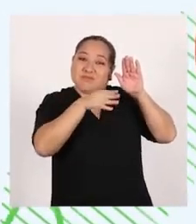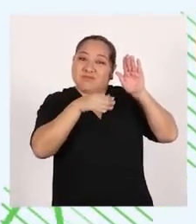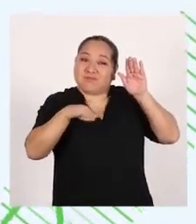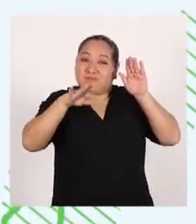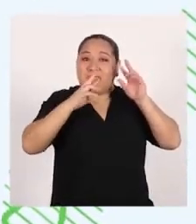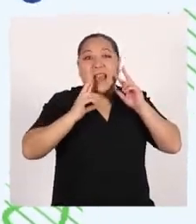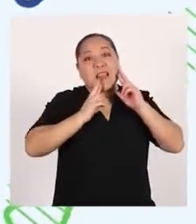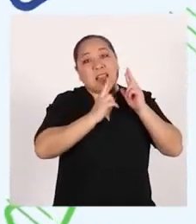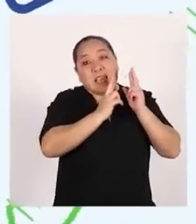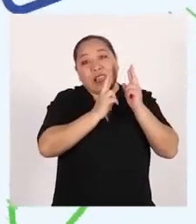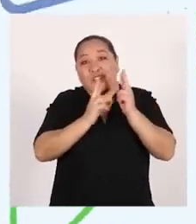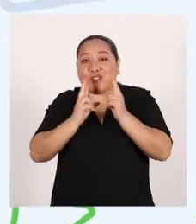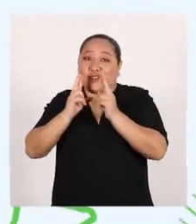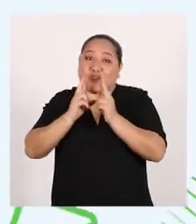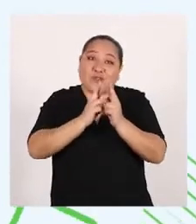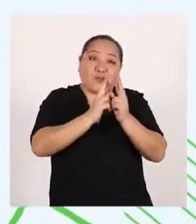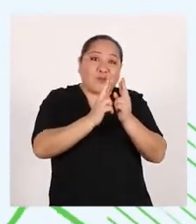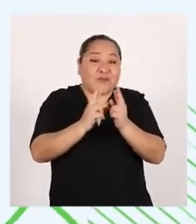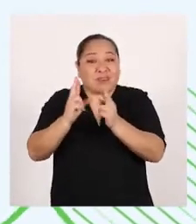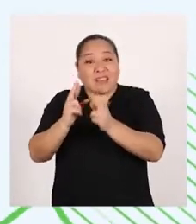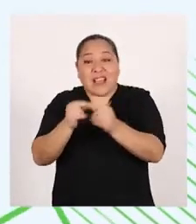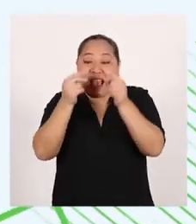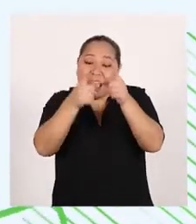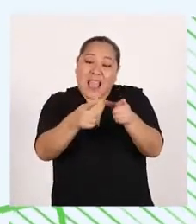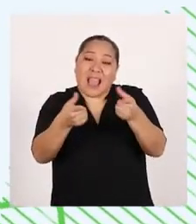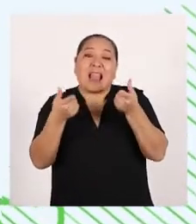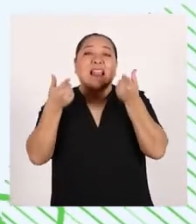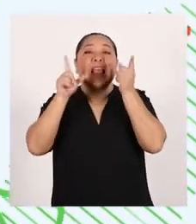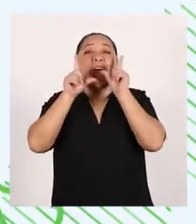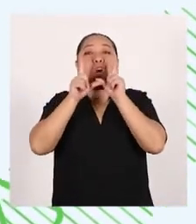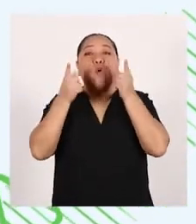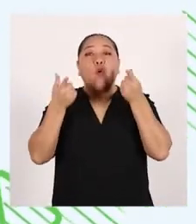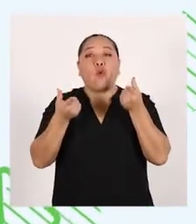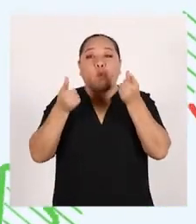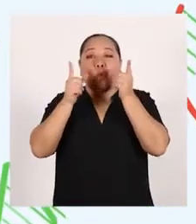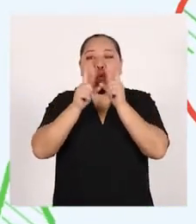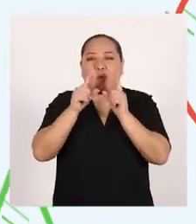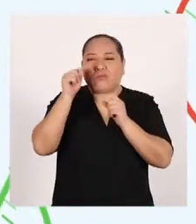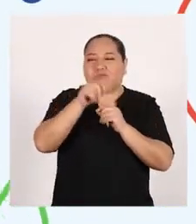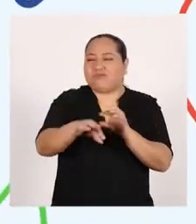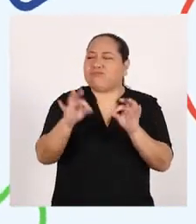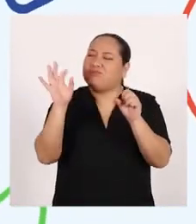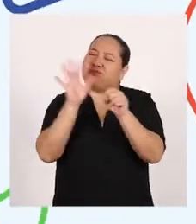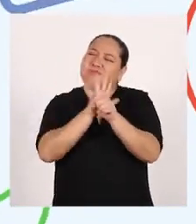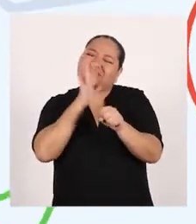Formando ríos y hermosas lagunas llenas de vida